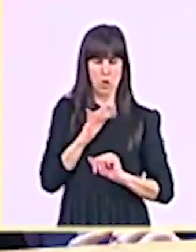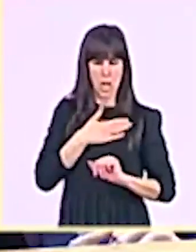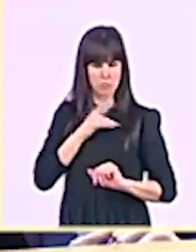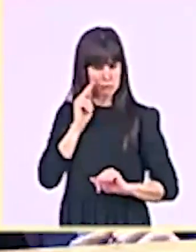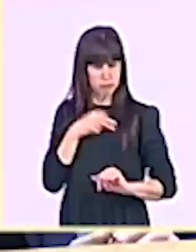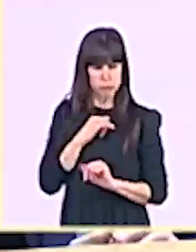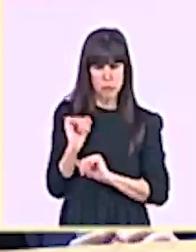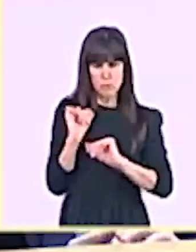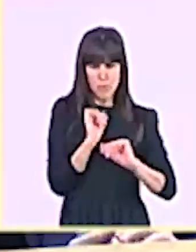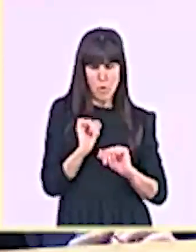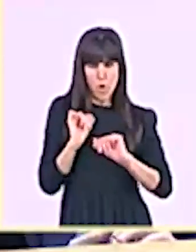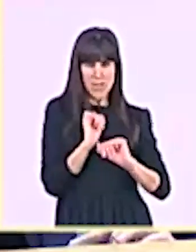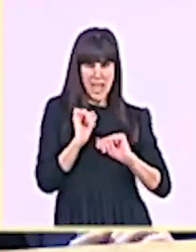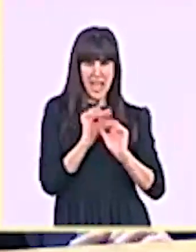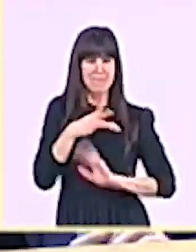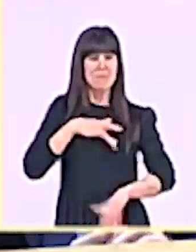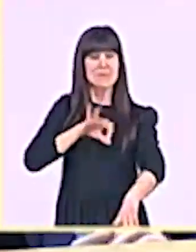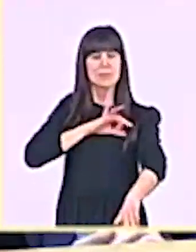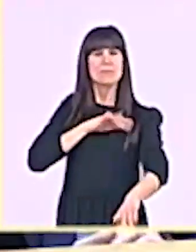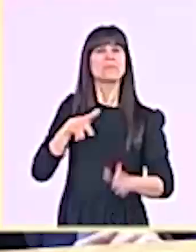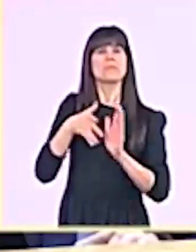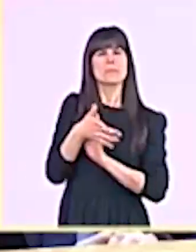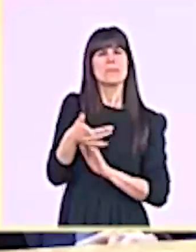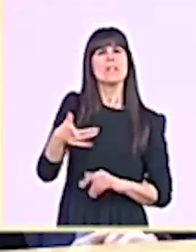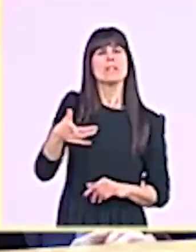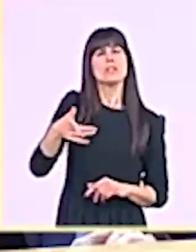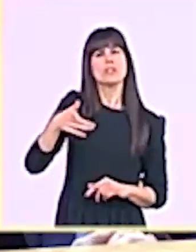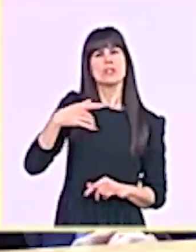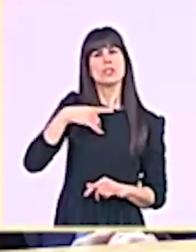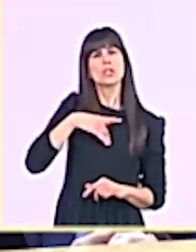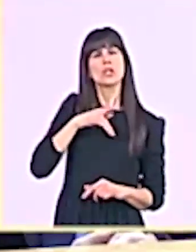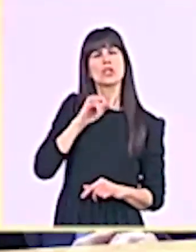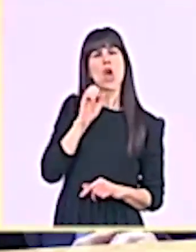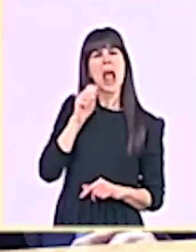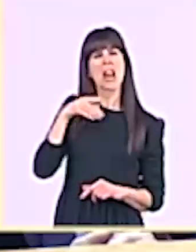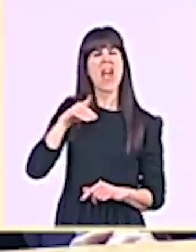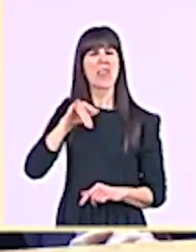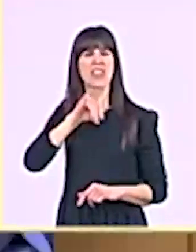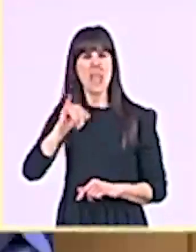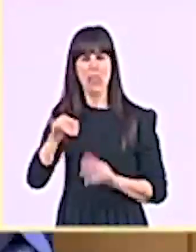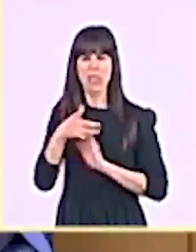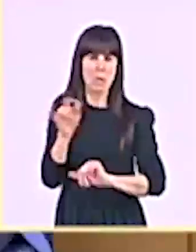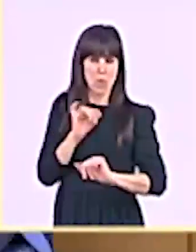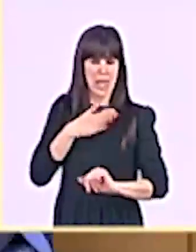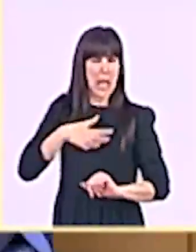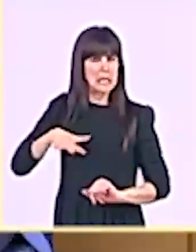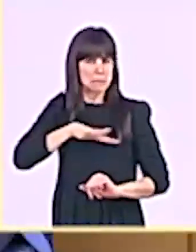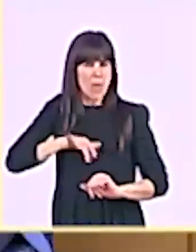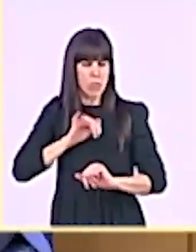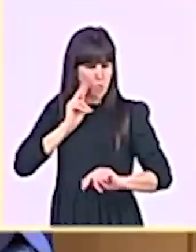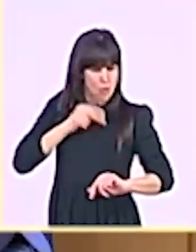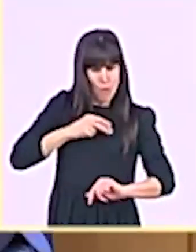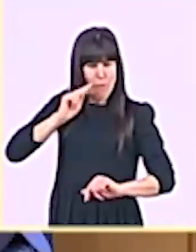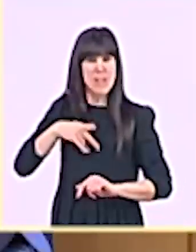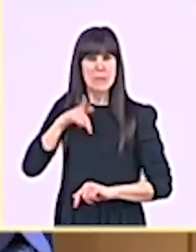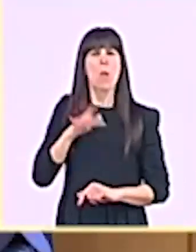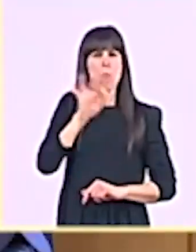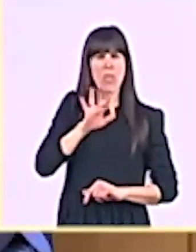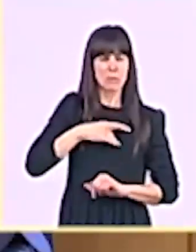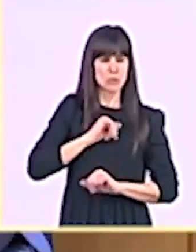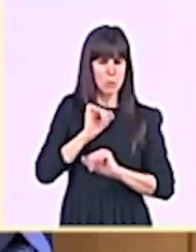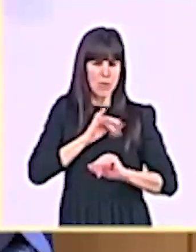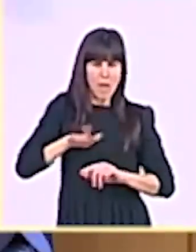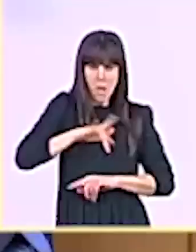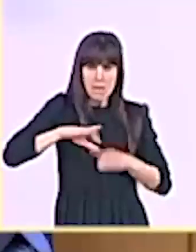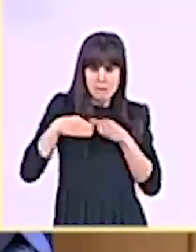espacio de Yolanda Díaz. Ya está bien que Podemos proteja a Podemos. Ya es hora que alguien se preocupe de proteger a